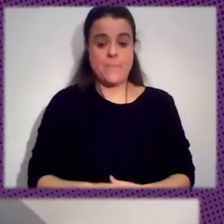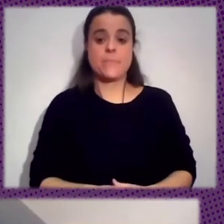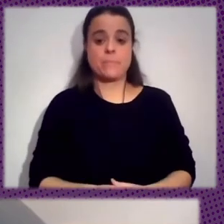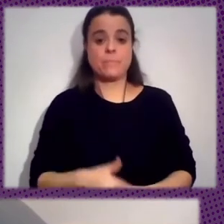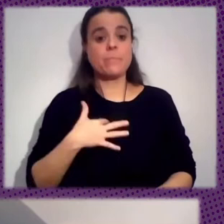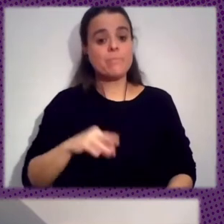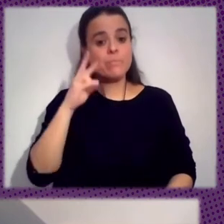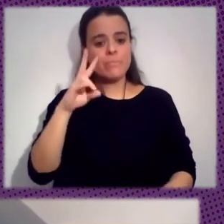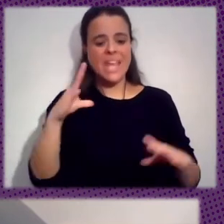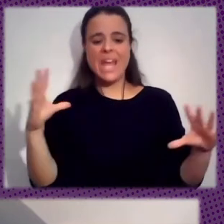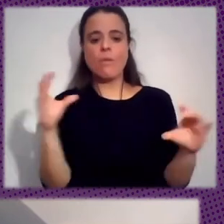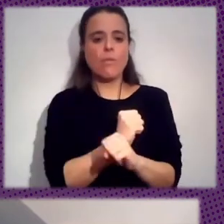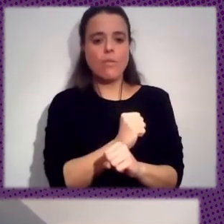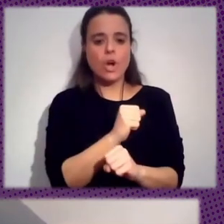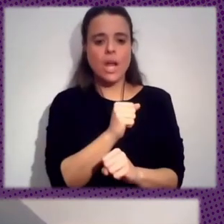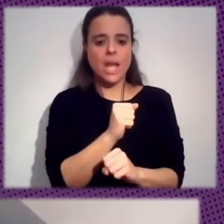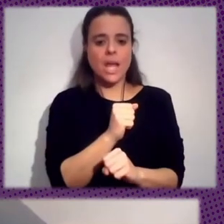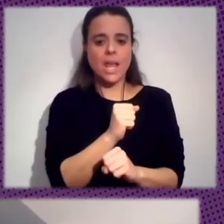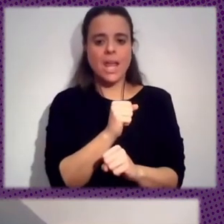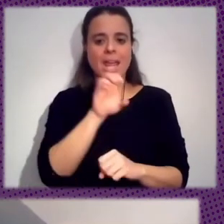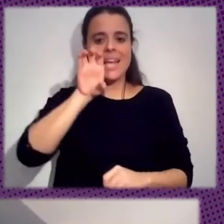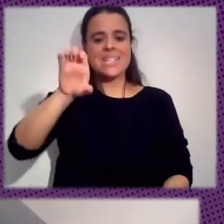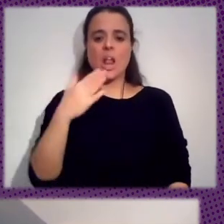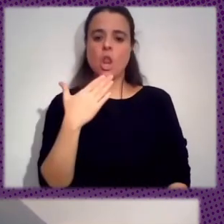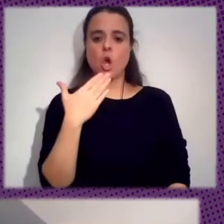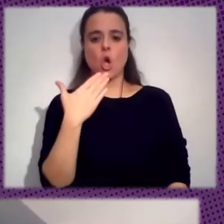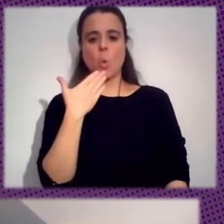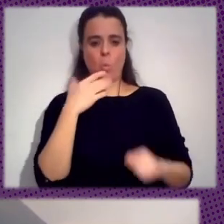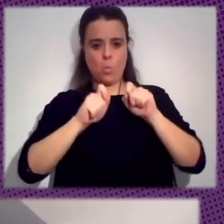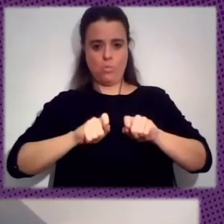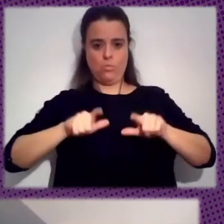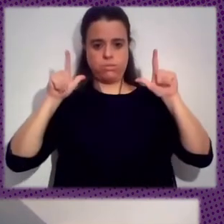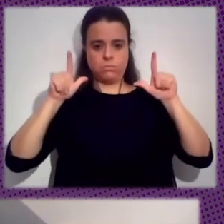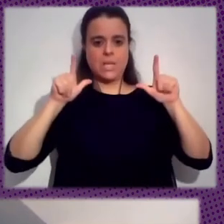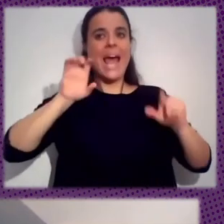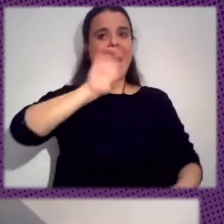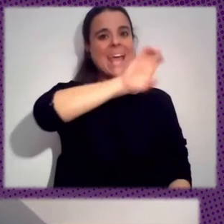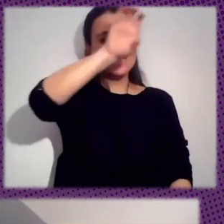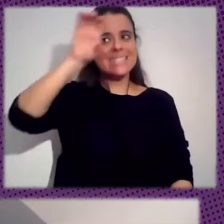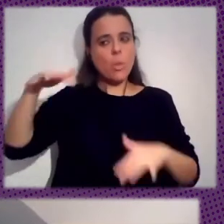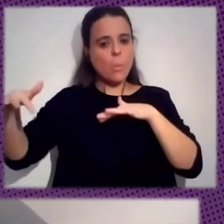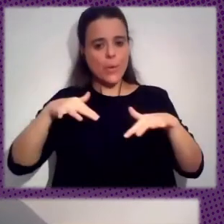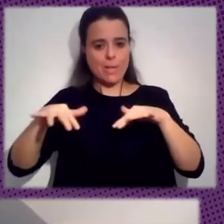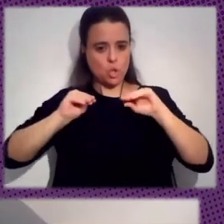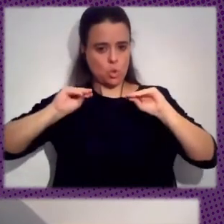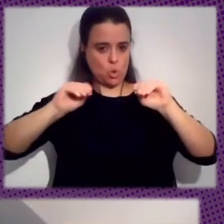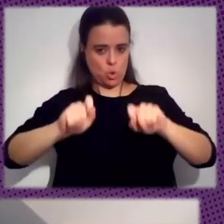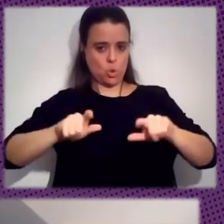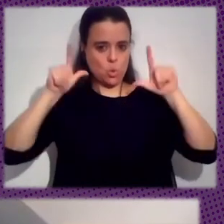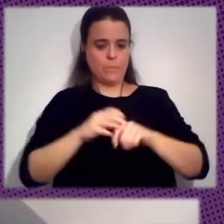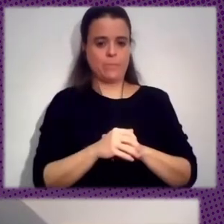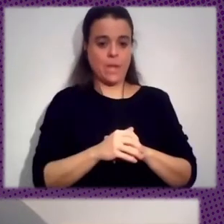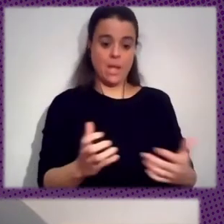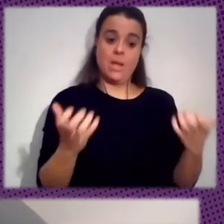Enfoque Está En El Estado Como Actor Este Es Un Movimiento De Estados Y Bueno Hay Beneficios Y Ganancias